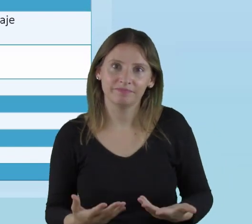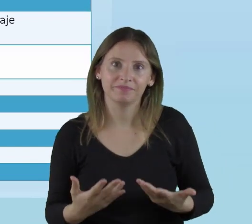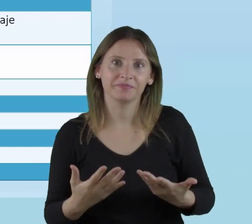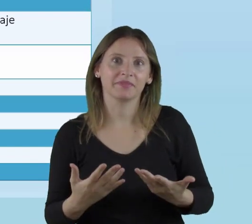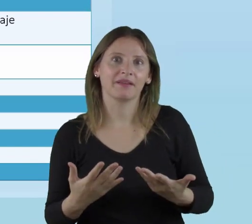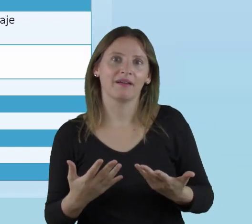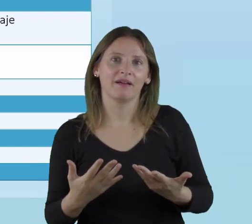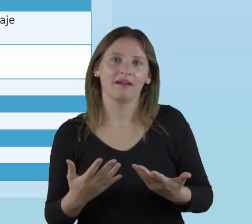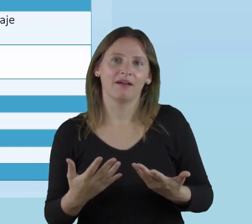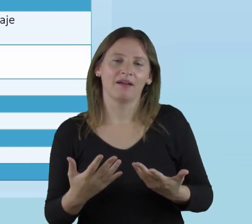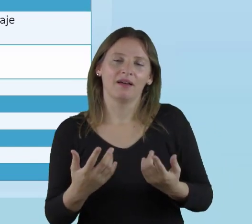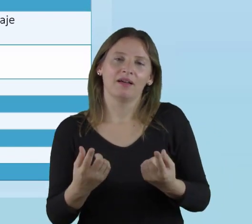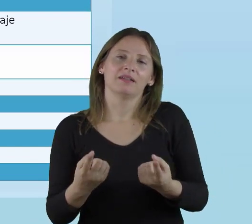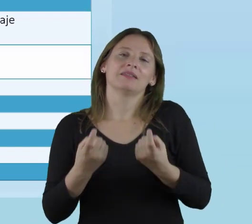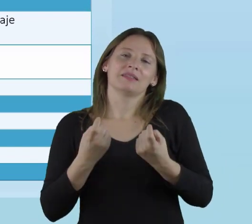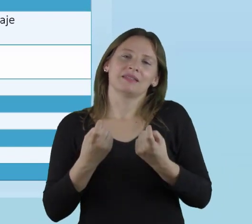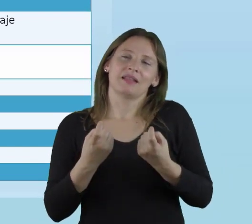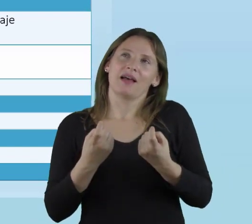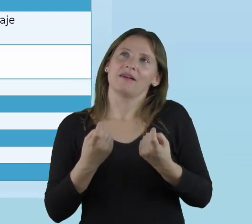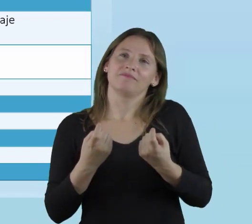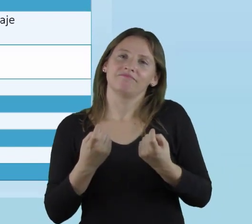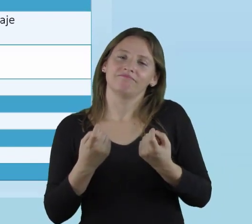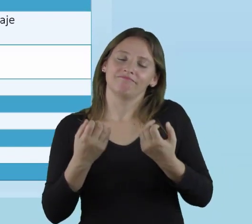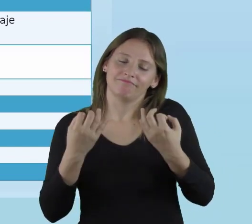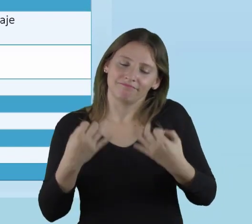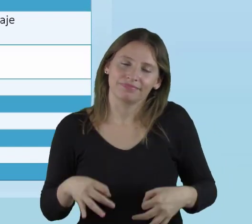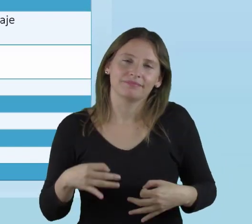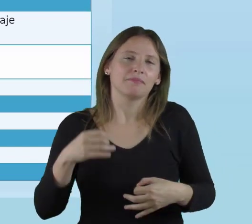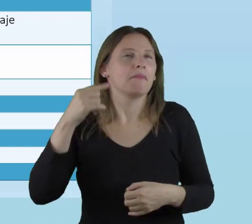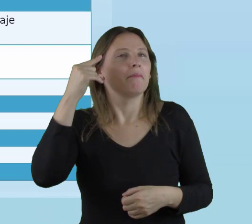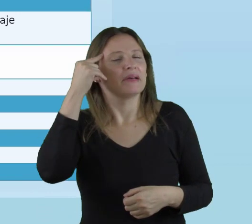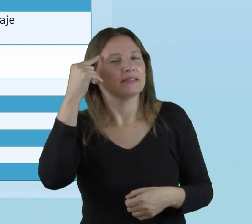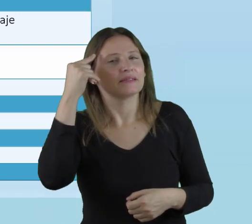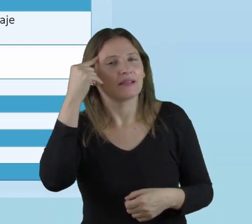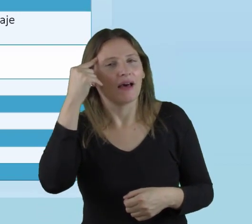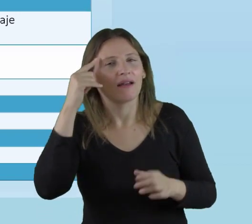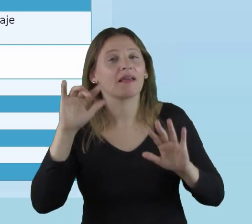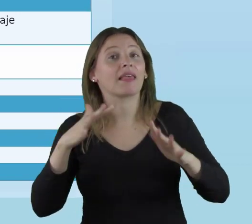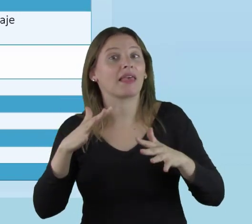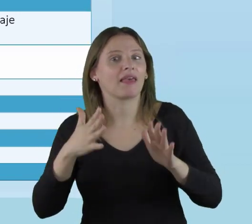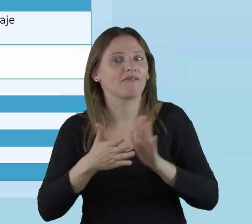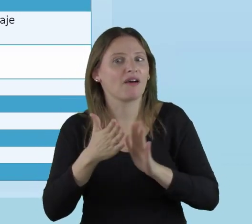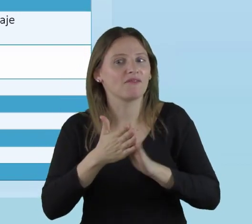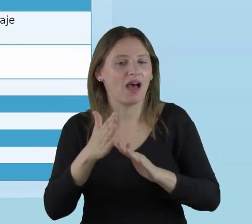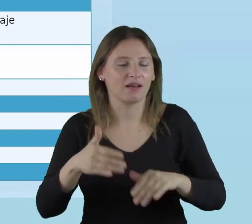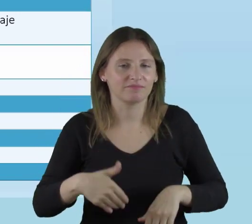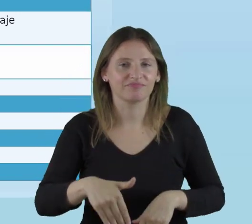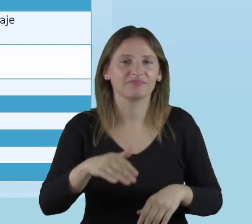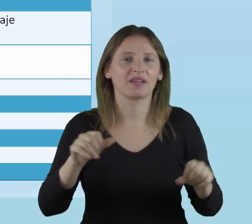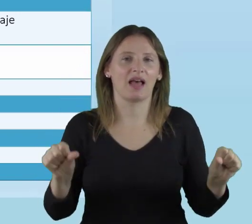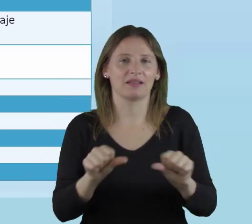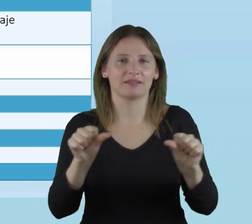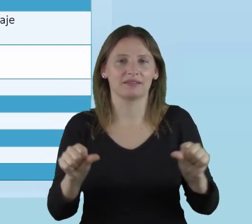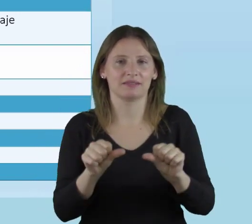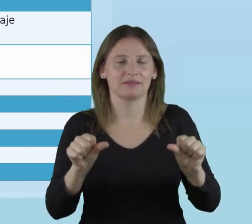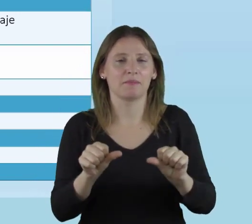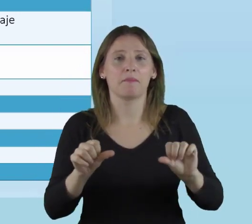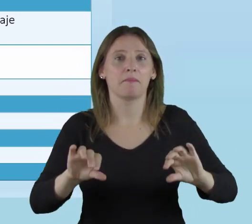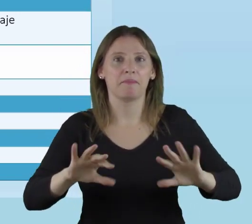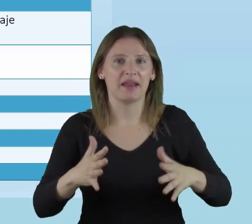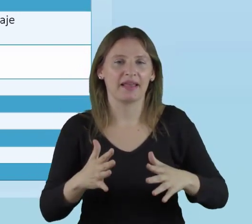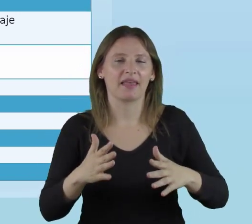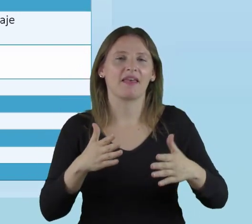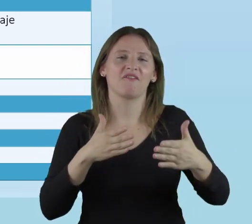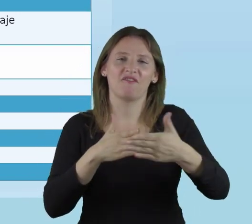nosotros tendríamos que estar pensando qué vamos a hacer